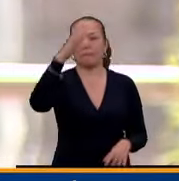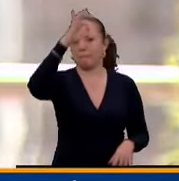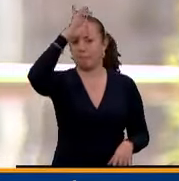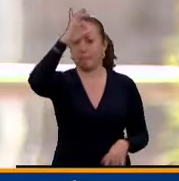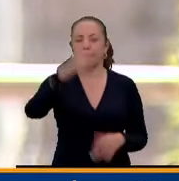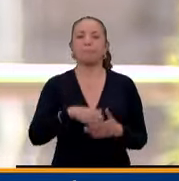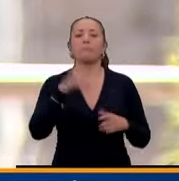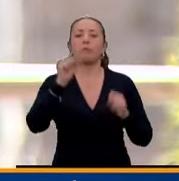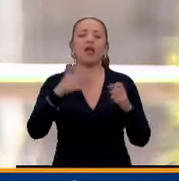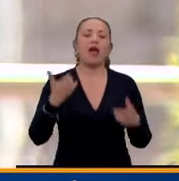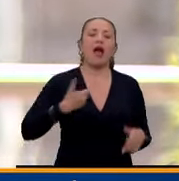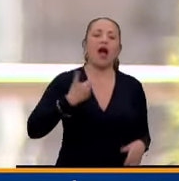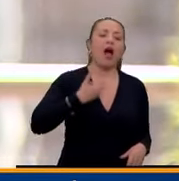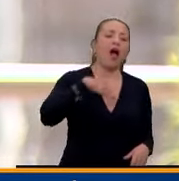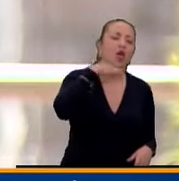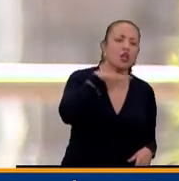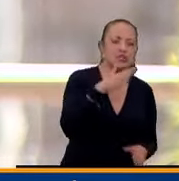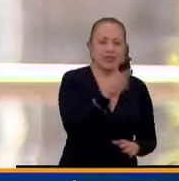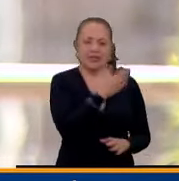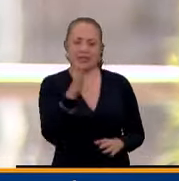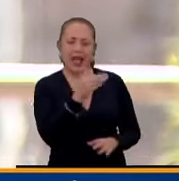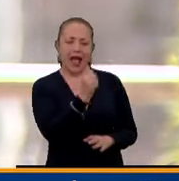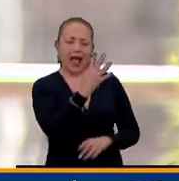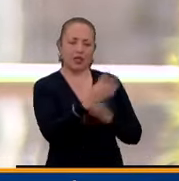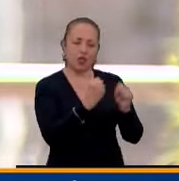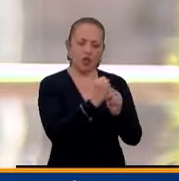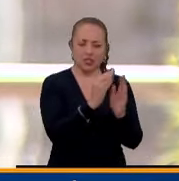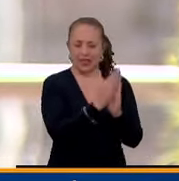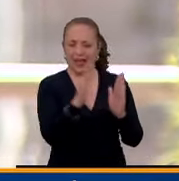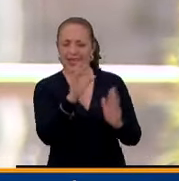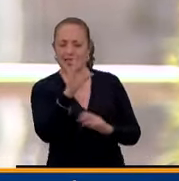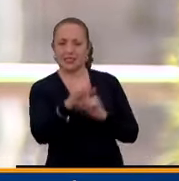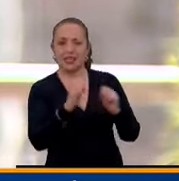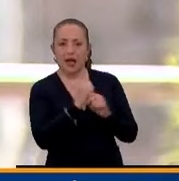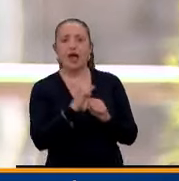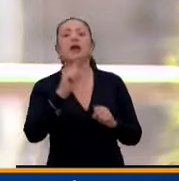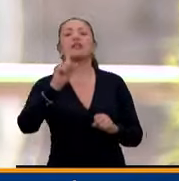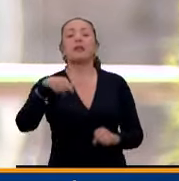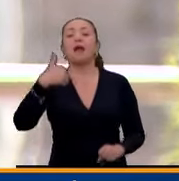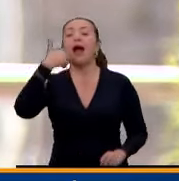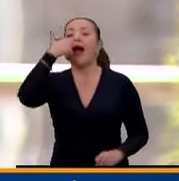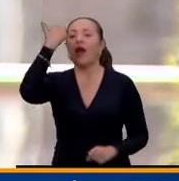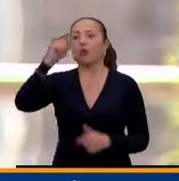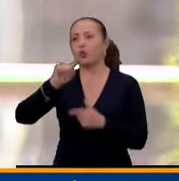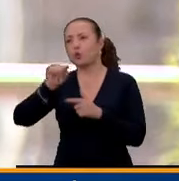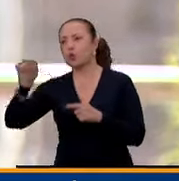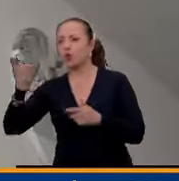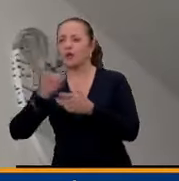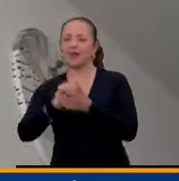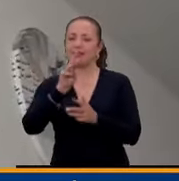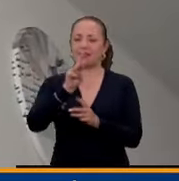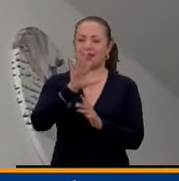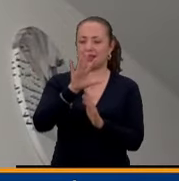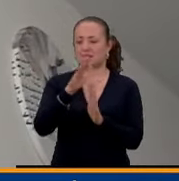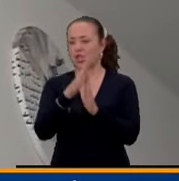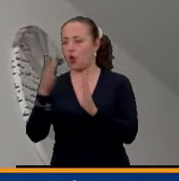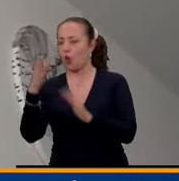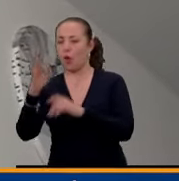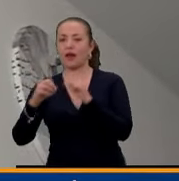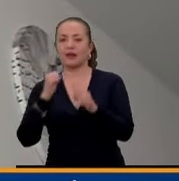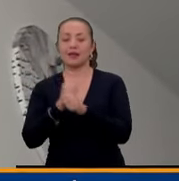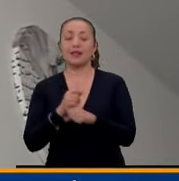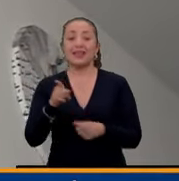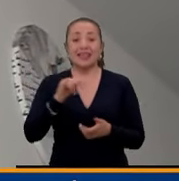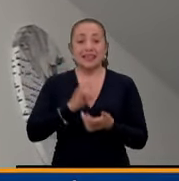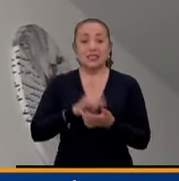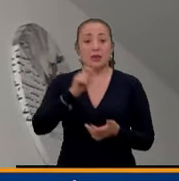adolescencia, alrededor de los 14, 15 años, y tienen otro pico en la edad adulta, entre los 35 y 40 años. Los narcolepticos